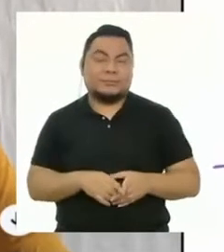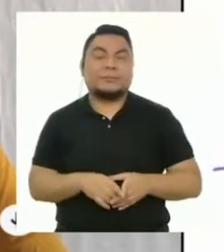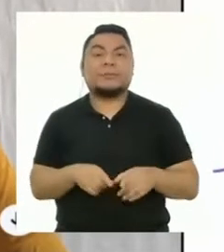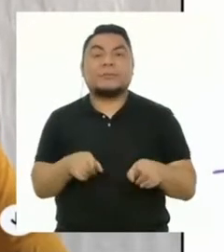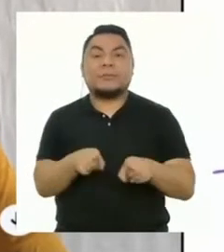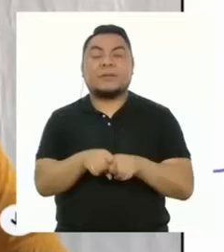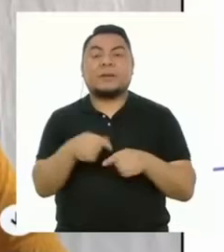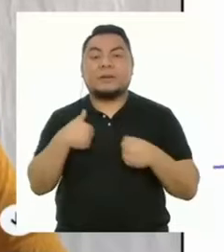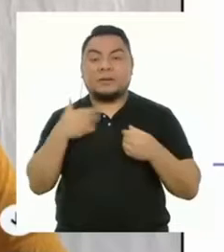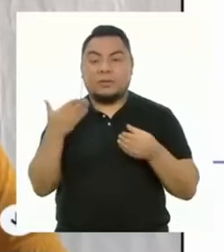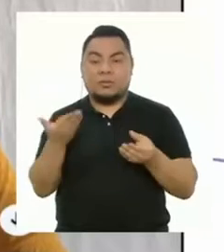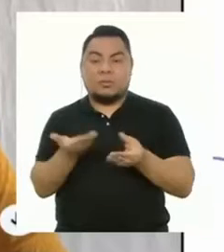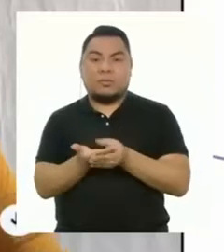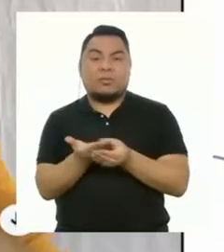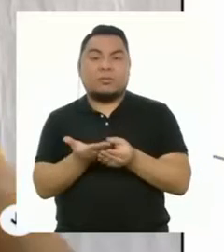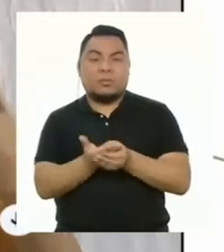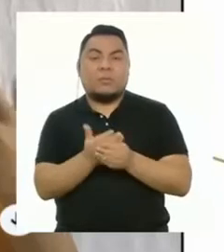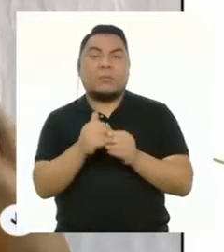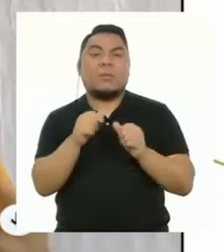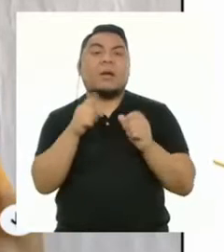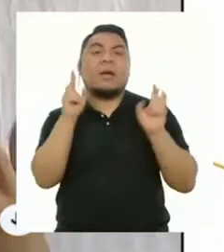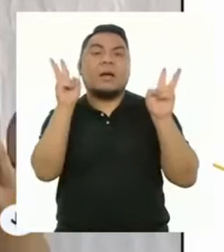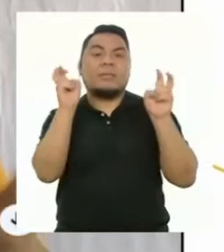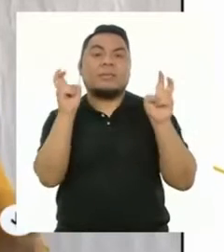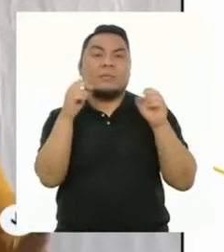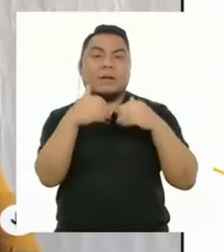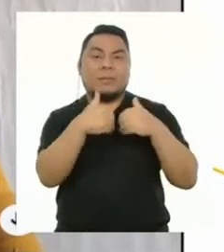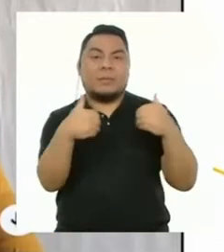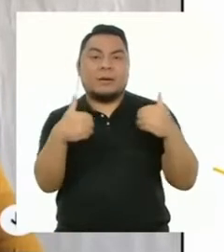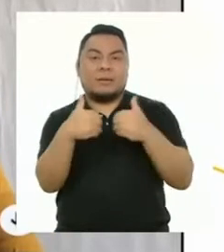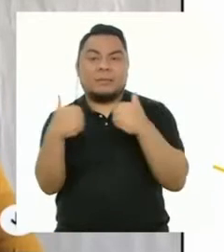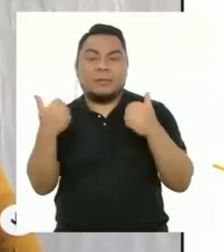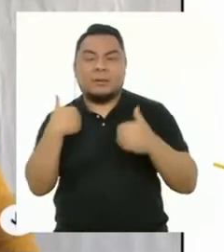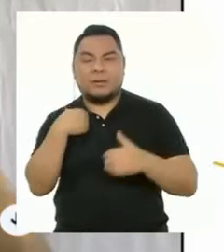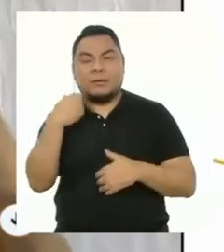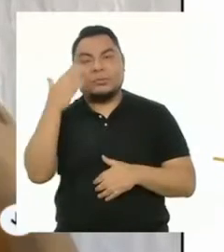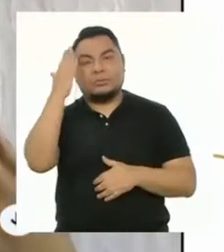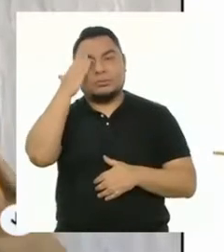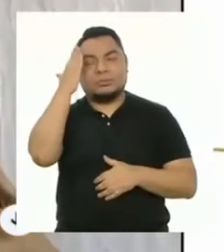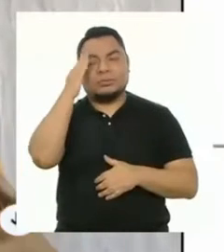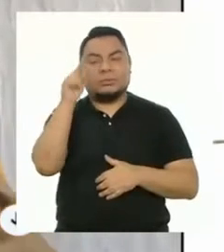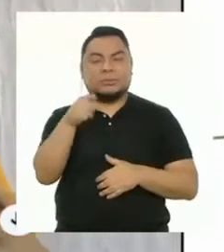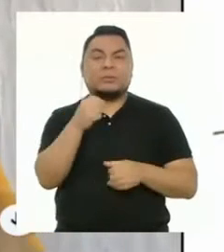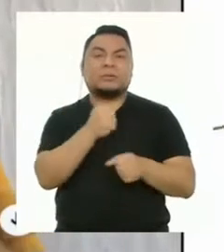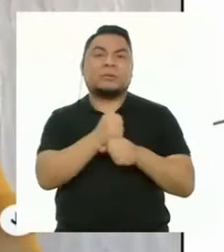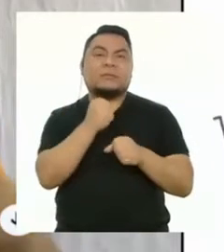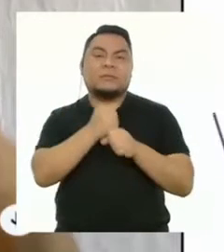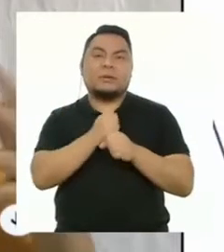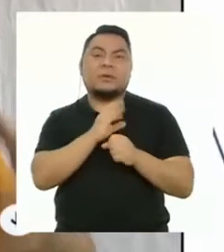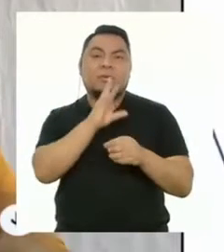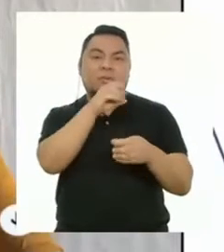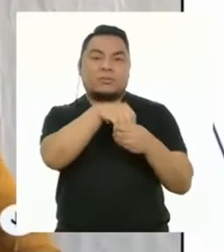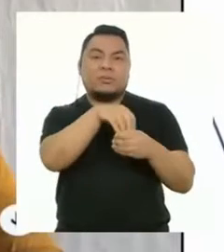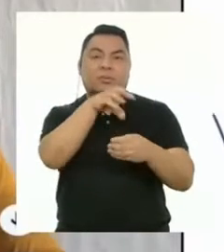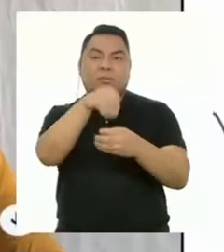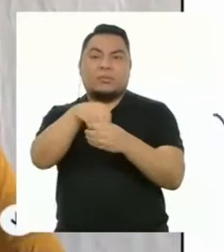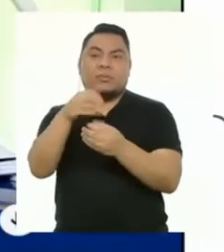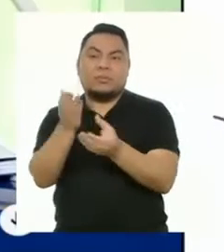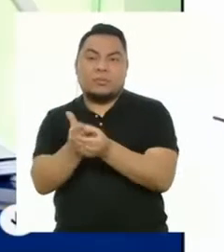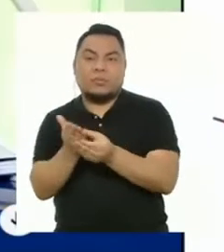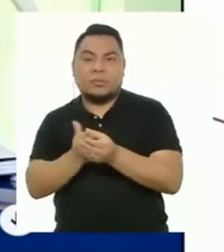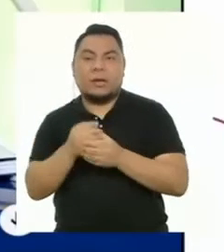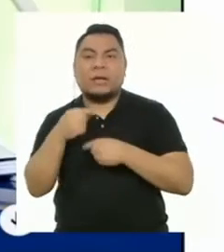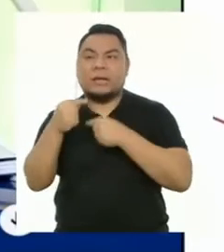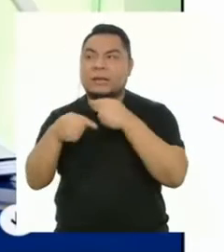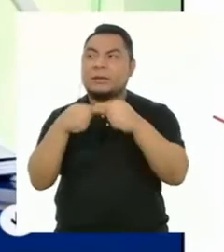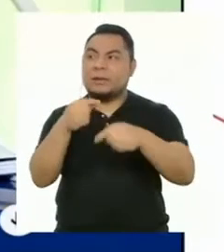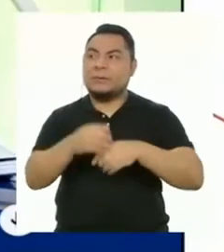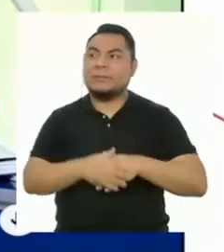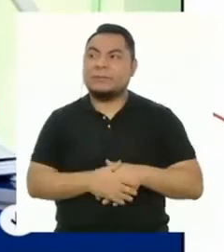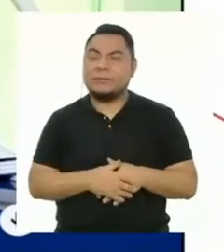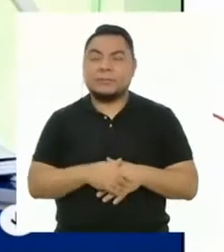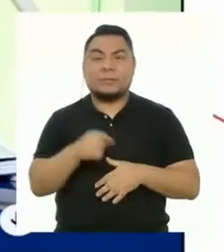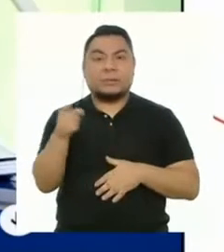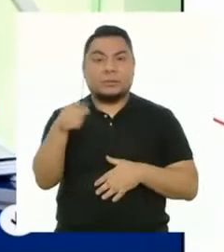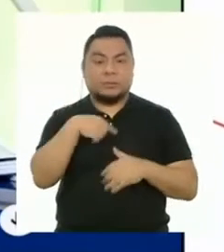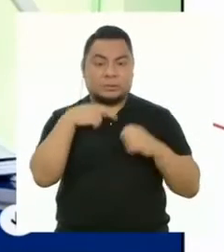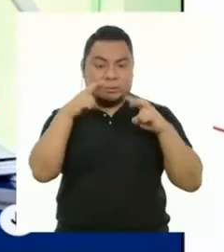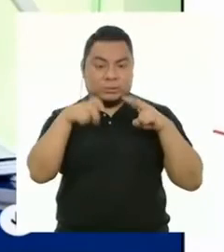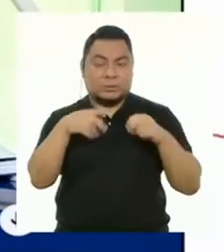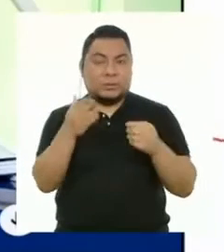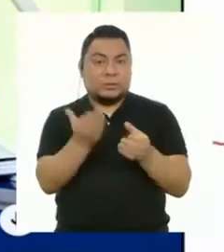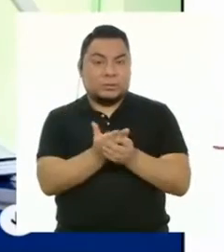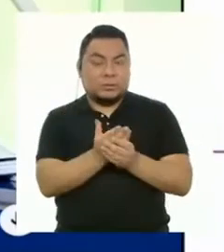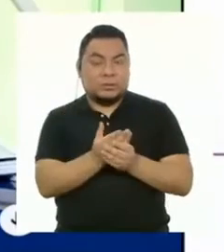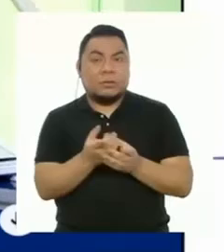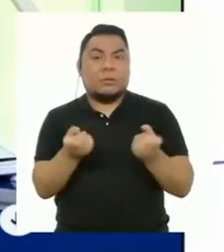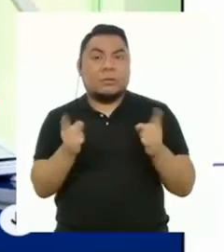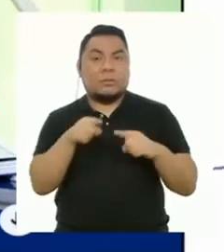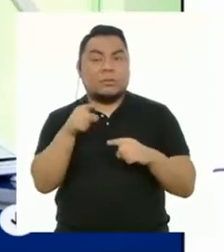los tengo archivados y por áreas, para poder tener conocimiento de los trabajos que hago a diario. ¿Revisan lo que archivan